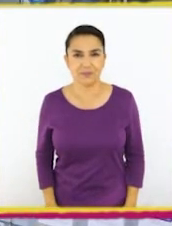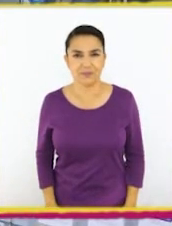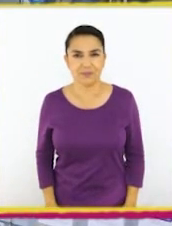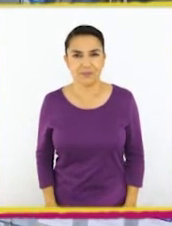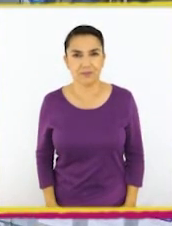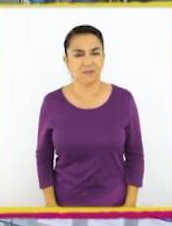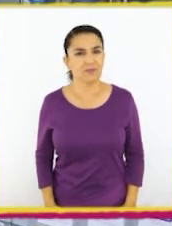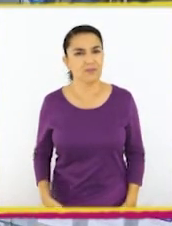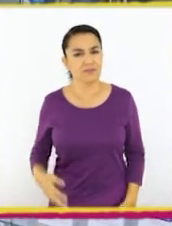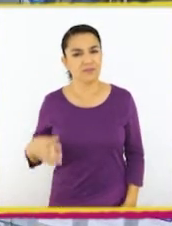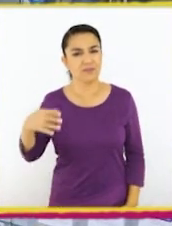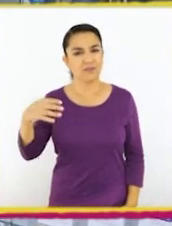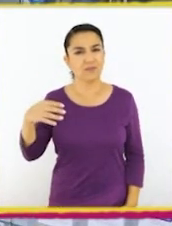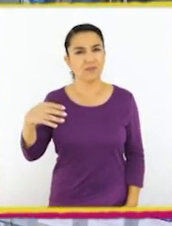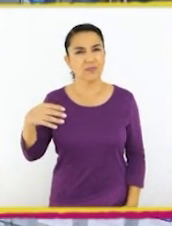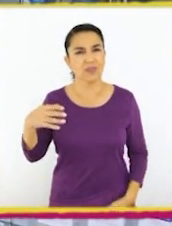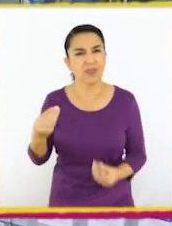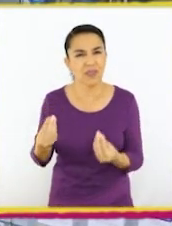¿Qué?